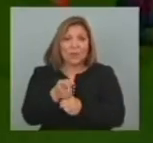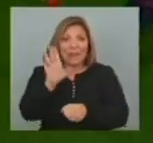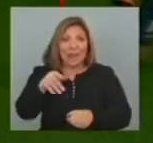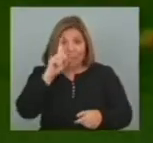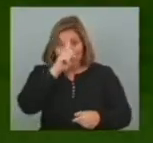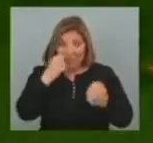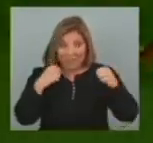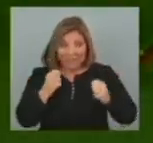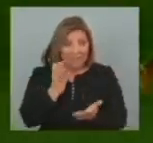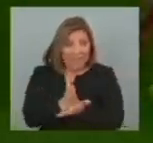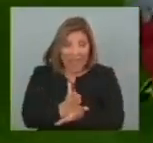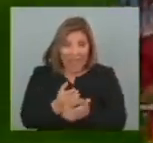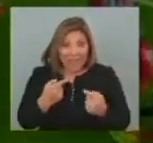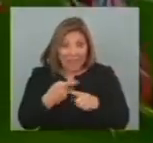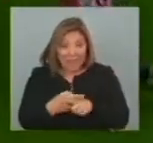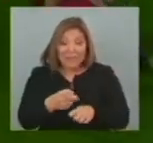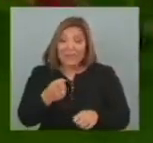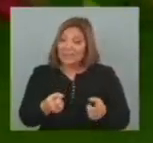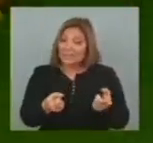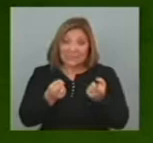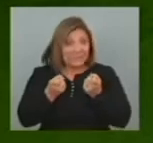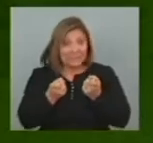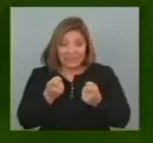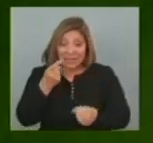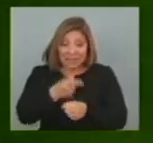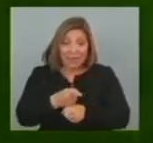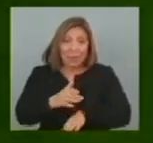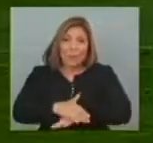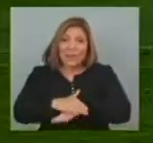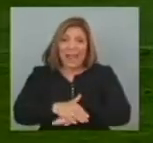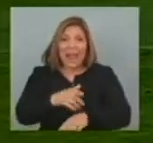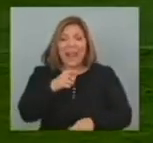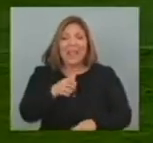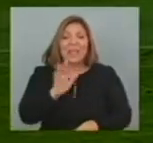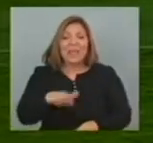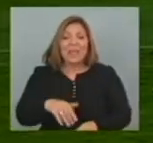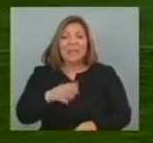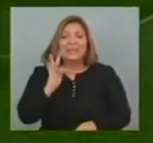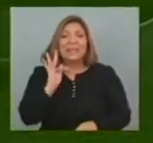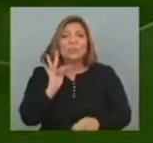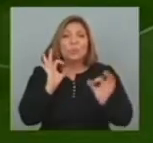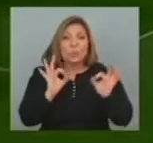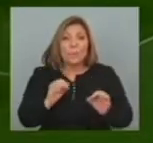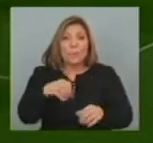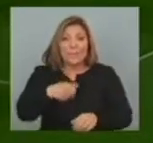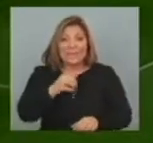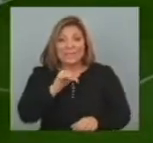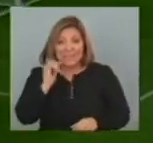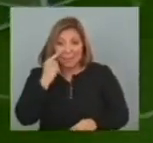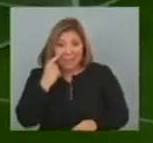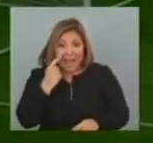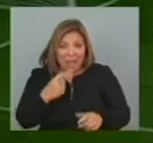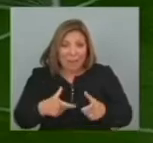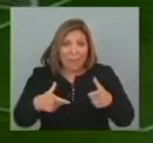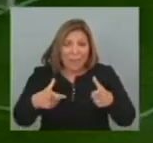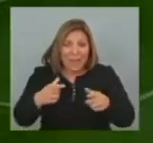Madrid Sobre el final del partido Necesaria la decisión Penal de victoria Penal de título Ahí va Messi Pero mirá donde da la